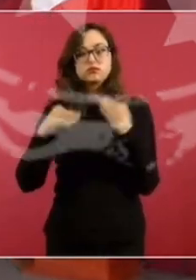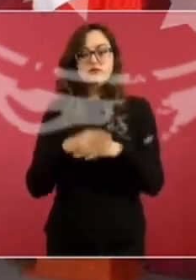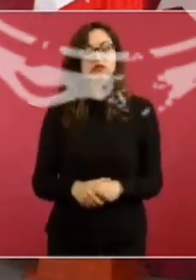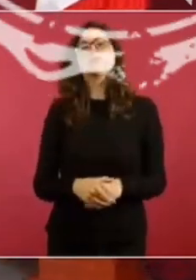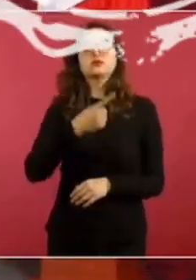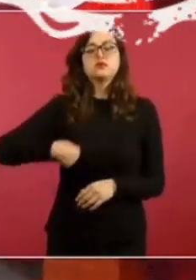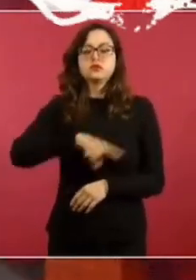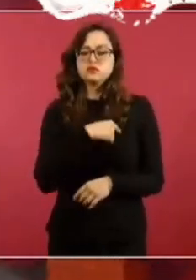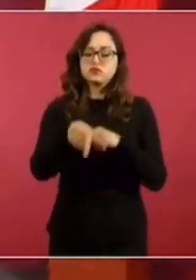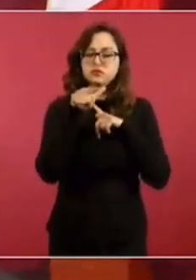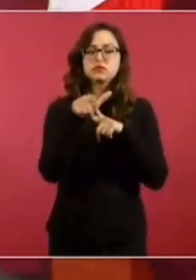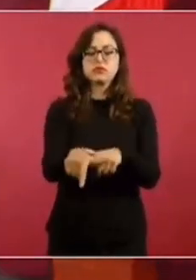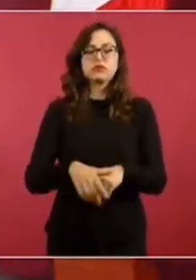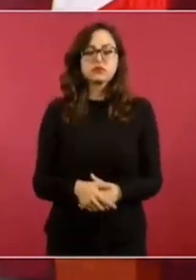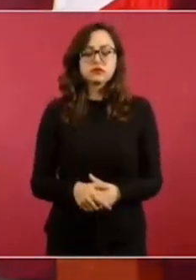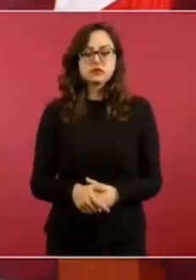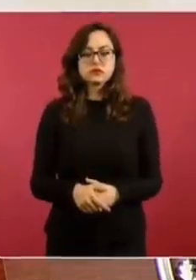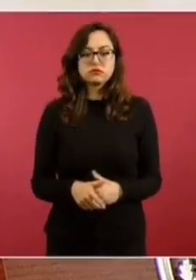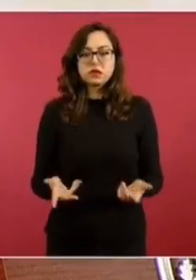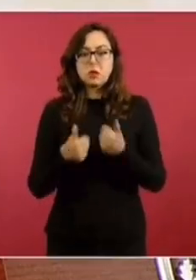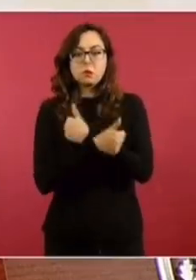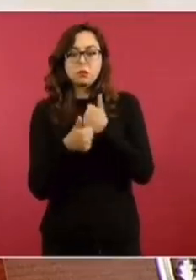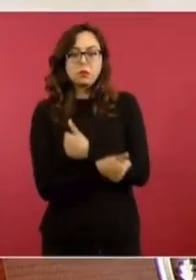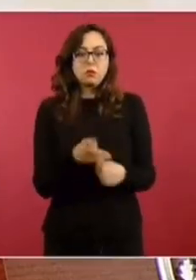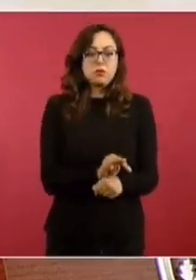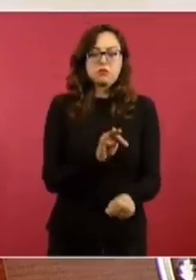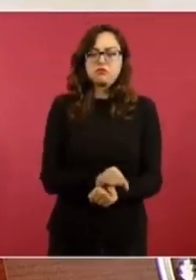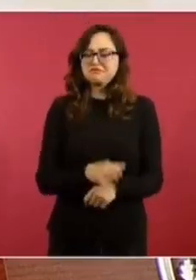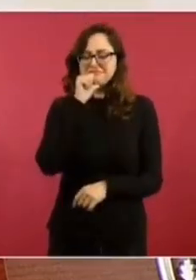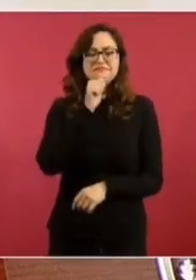Y no vamos nosotros a proteger a nadie.